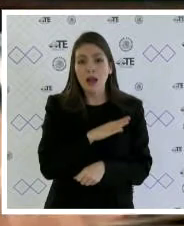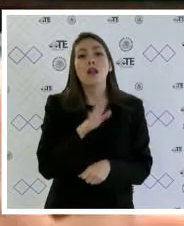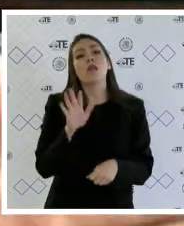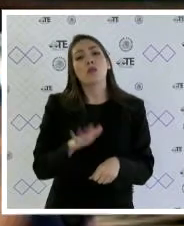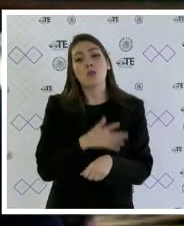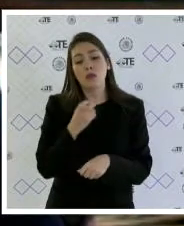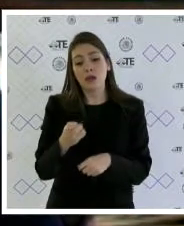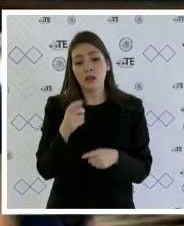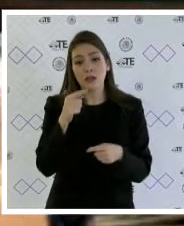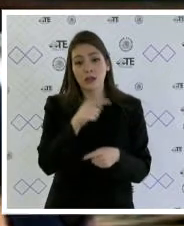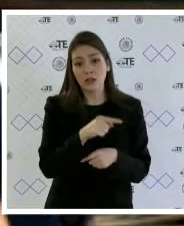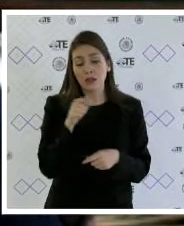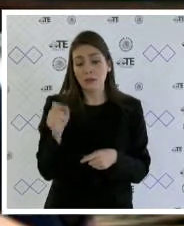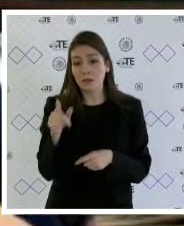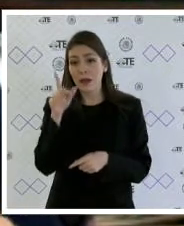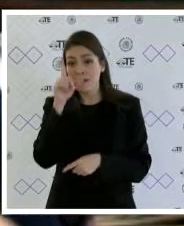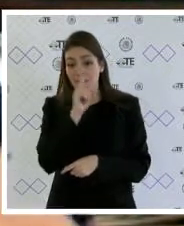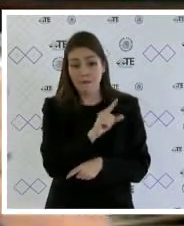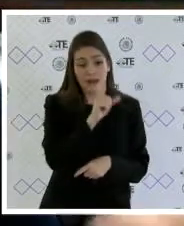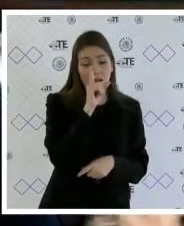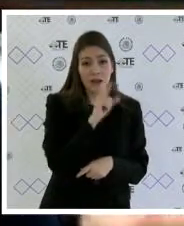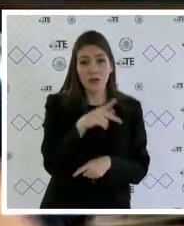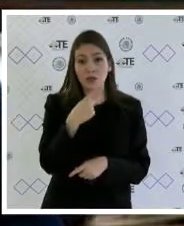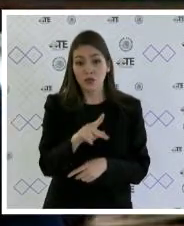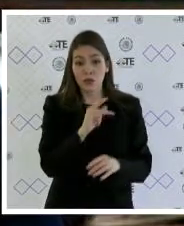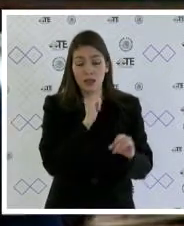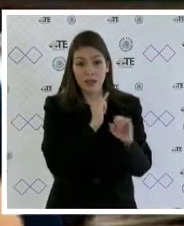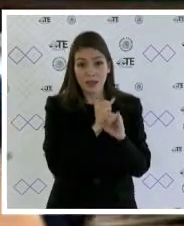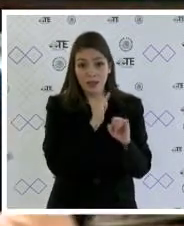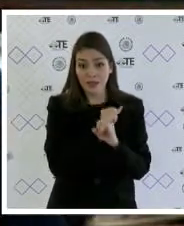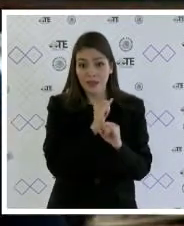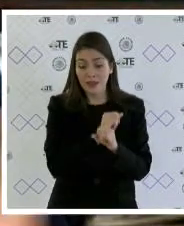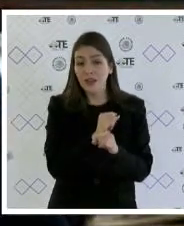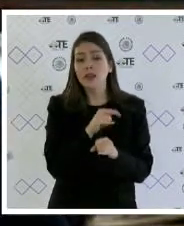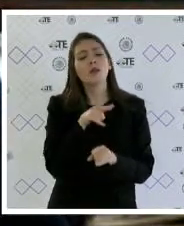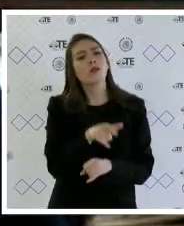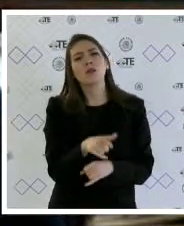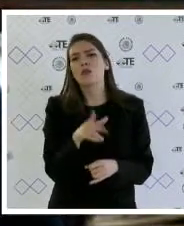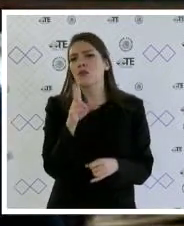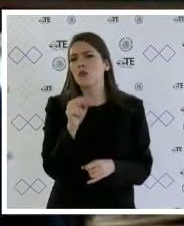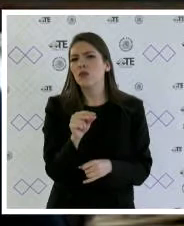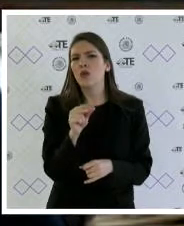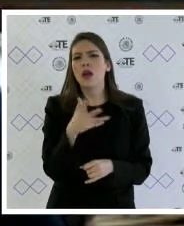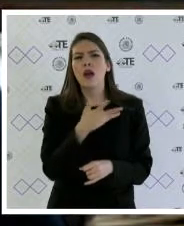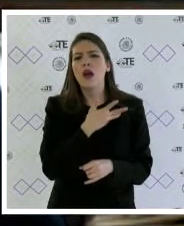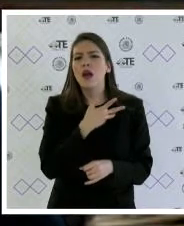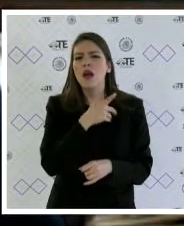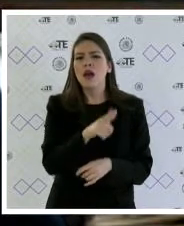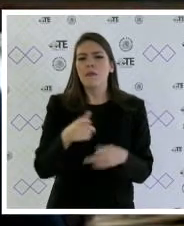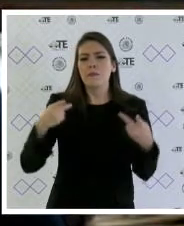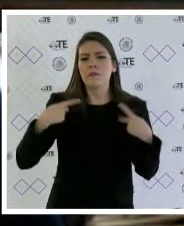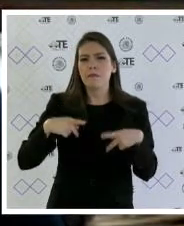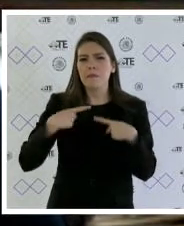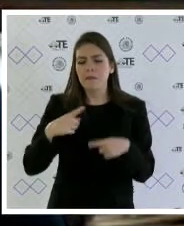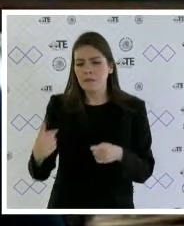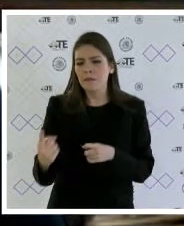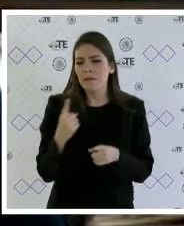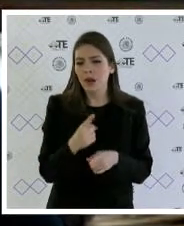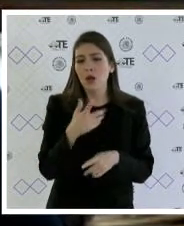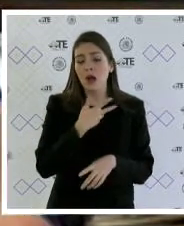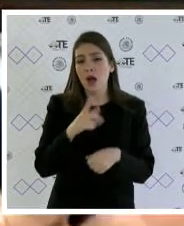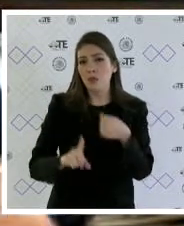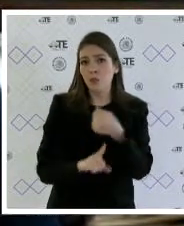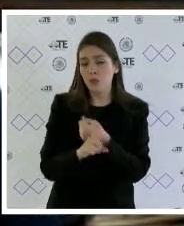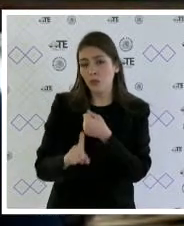que en estos casos al ser fallas en un sistema electrónico a mi juicio pues no interviene ninguna persona o medio por lo